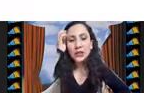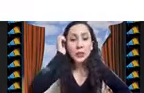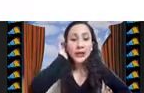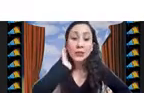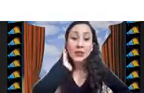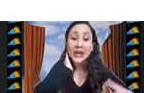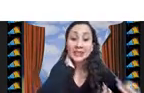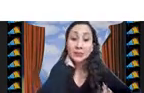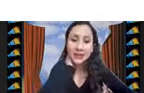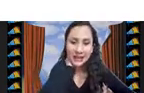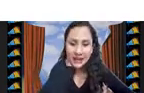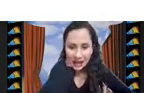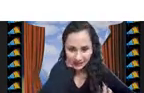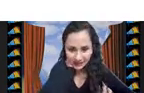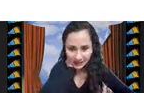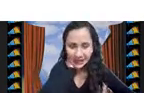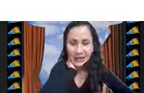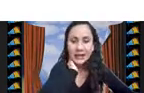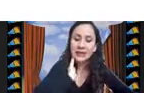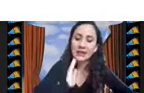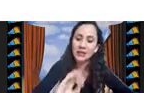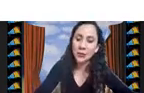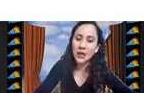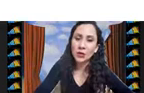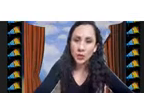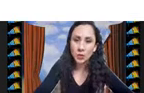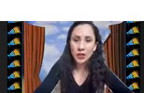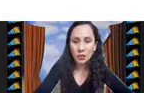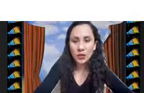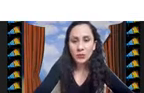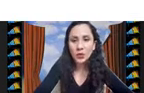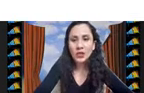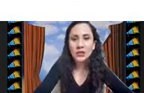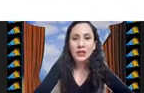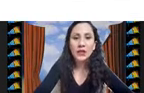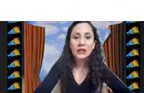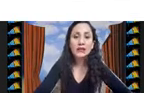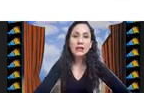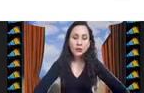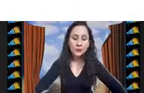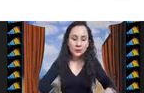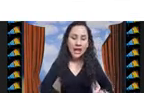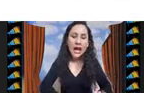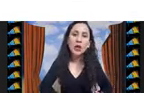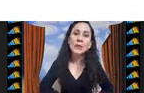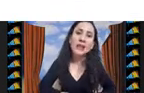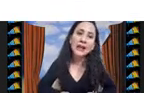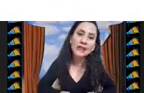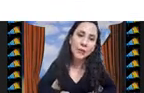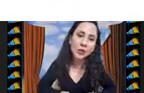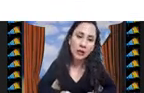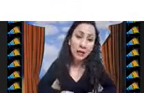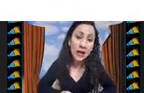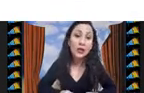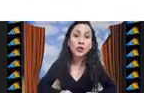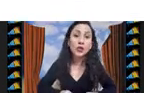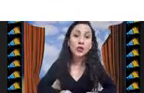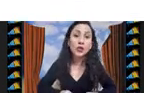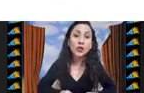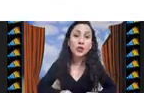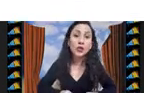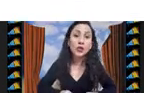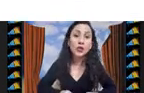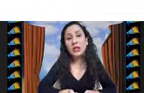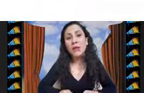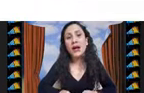EP duros con el objetivo de explicar el desempeño de los algoritmos ante diferentes casos actualmente ¿en qué estamos trabajando?